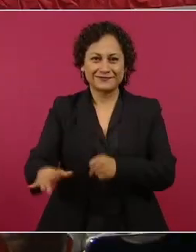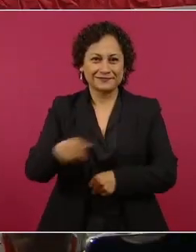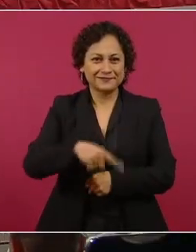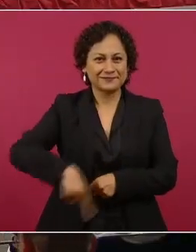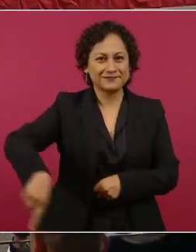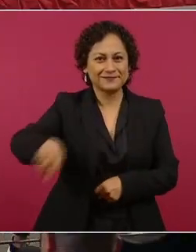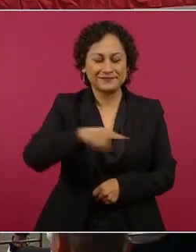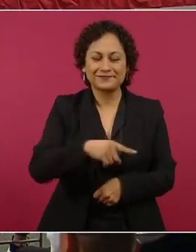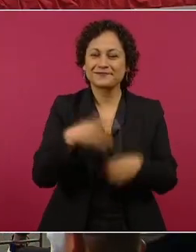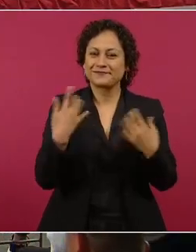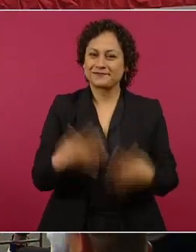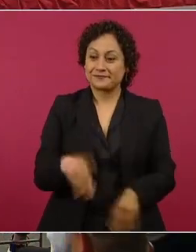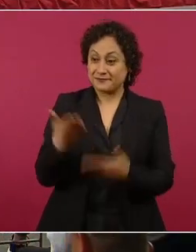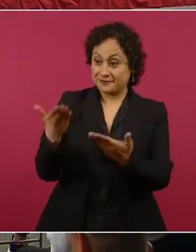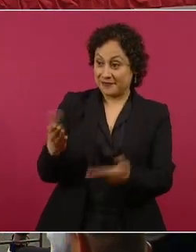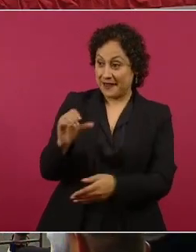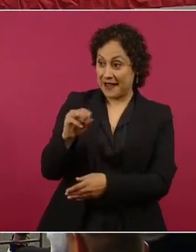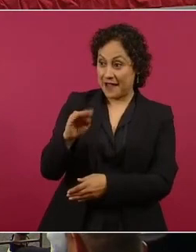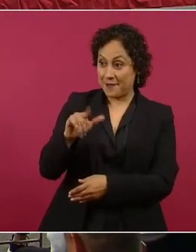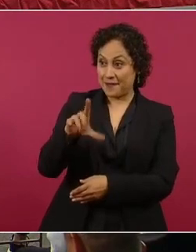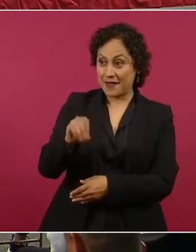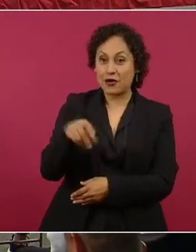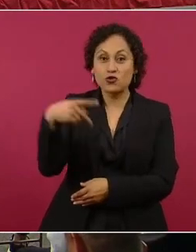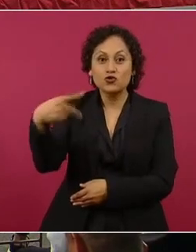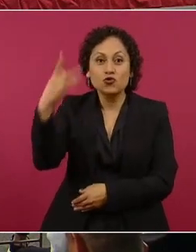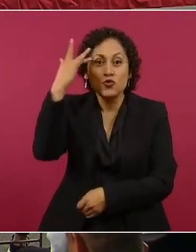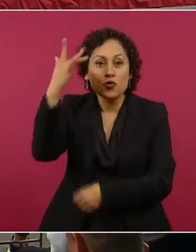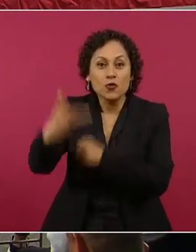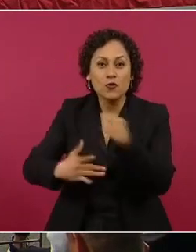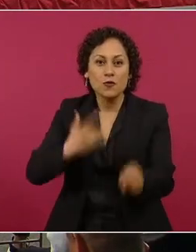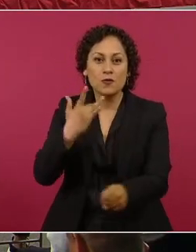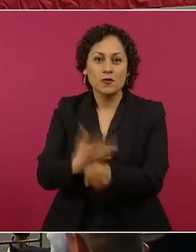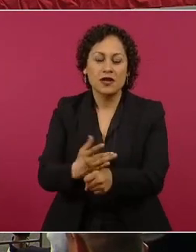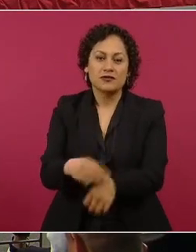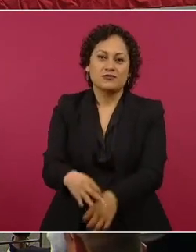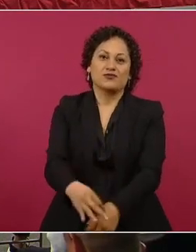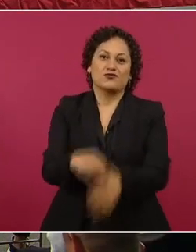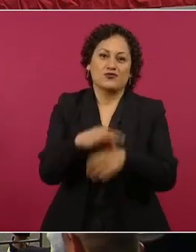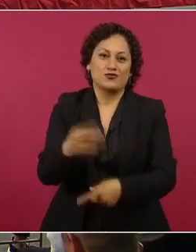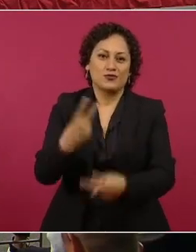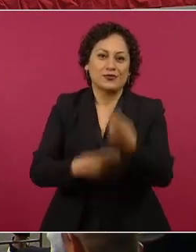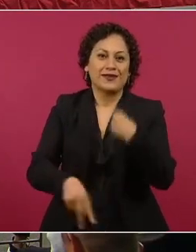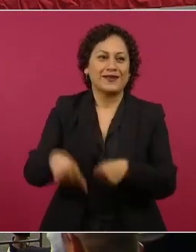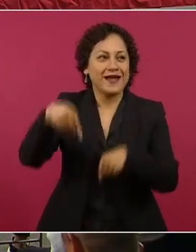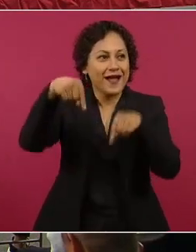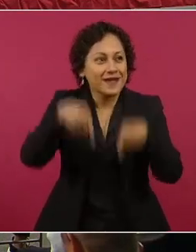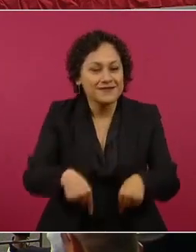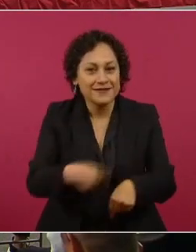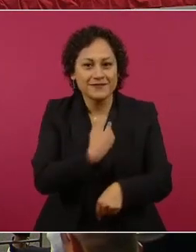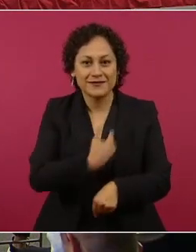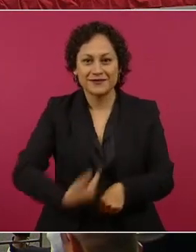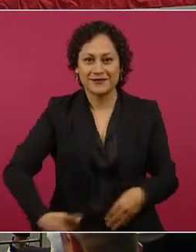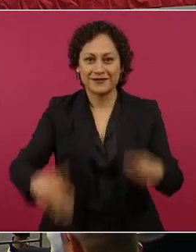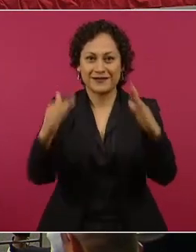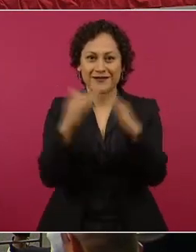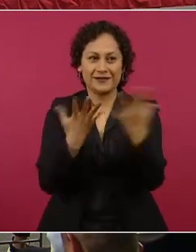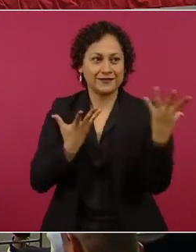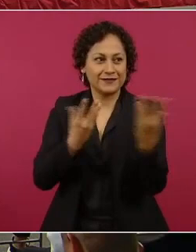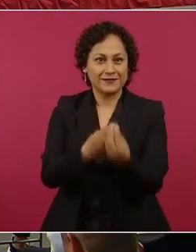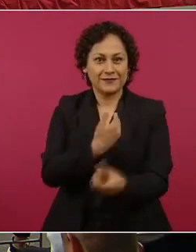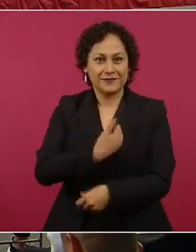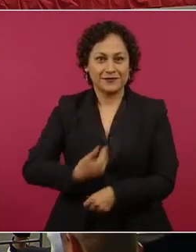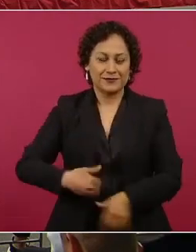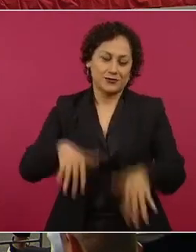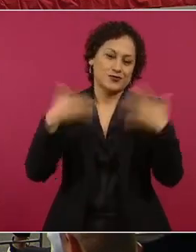qué mejor regalo que estar aquí en Palacio con el presidente. Y pues yo